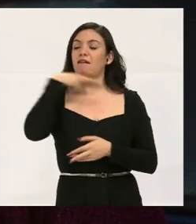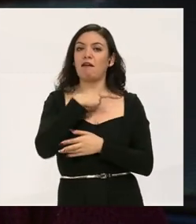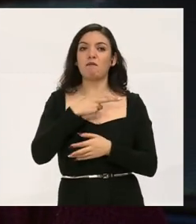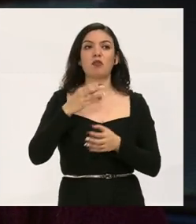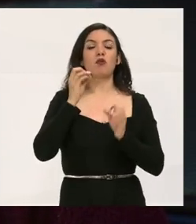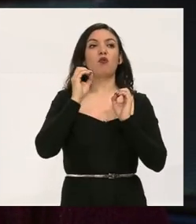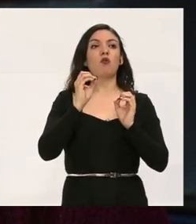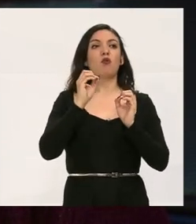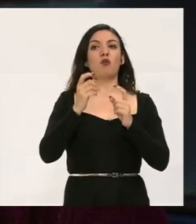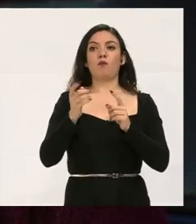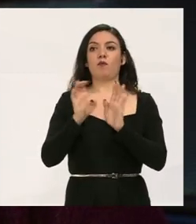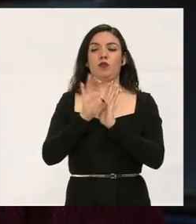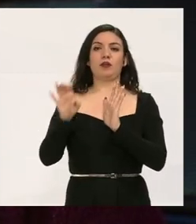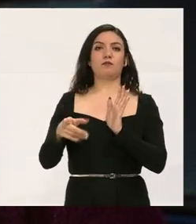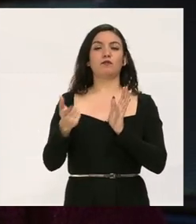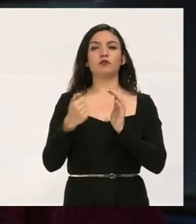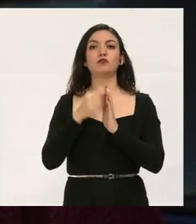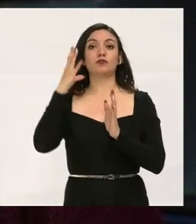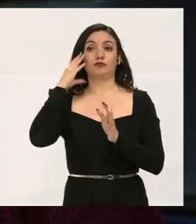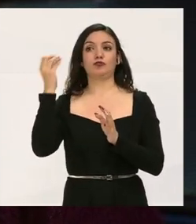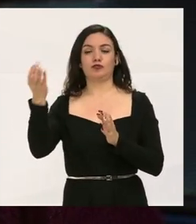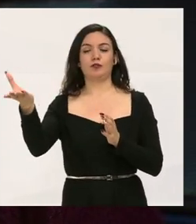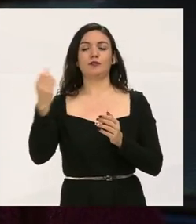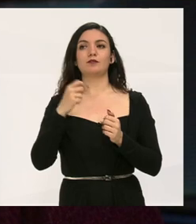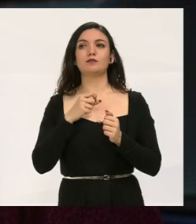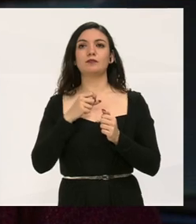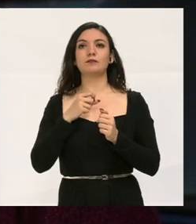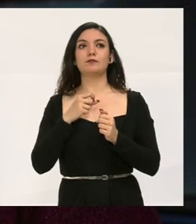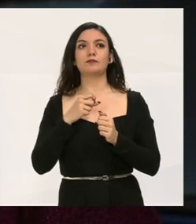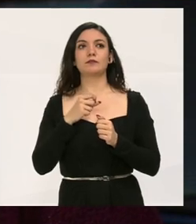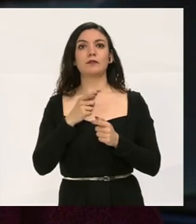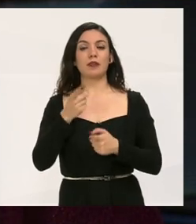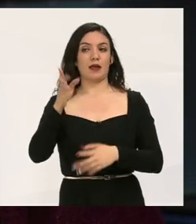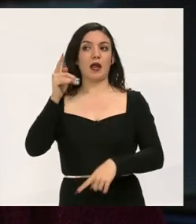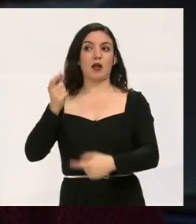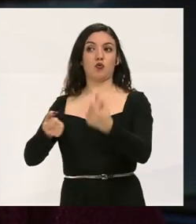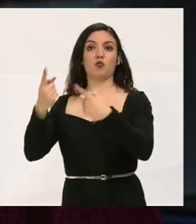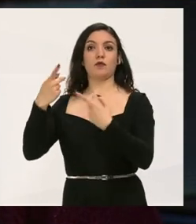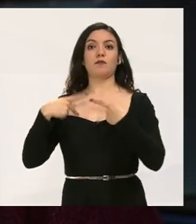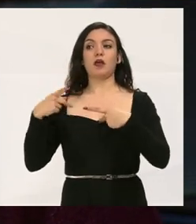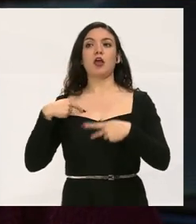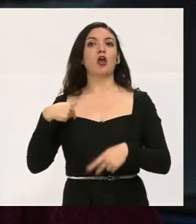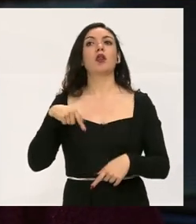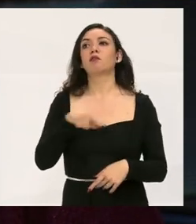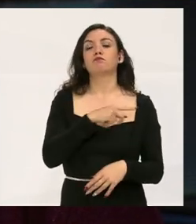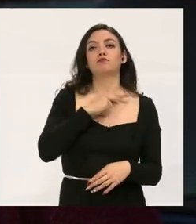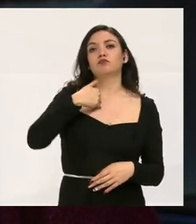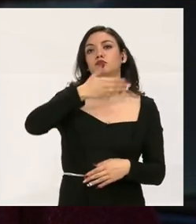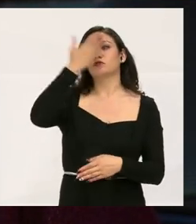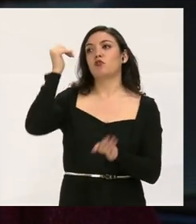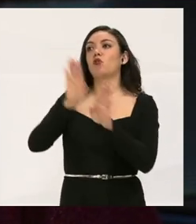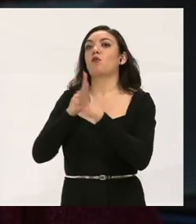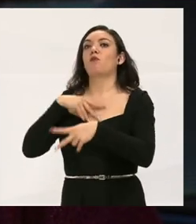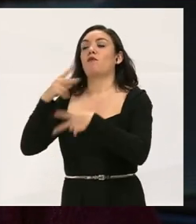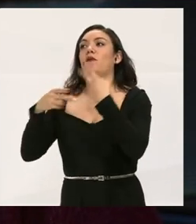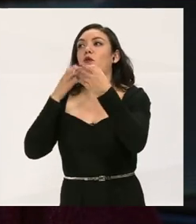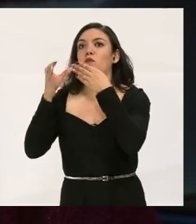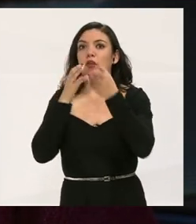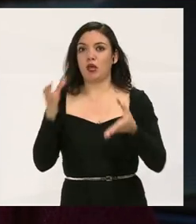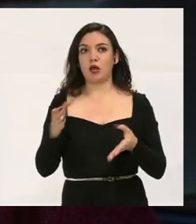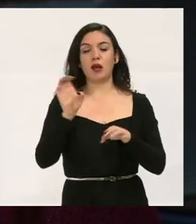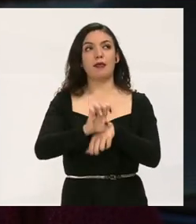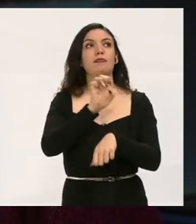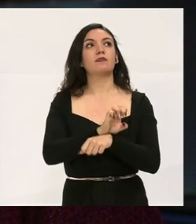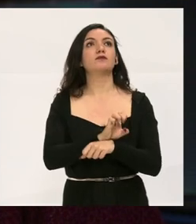comunicación muy rápido, o en este caso para los chicos de sordos, pues sí, la mayoría entramos sin saber cómo